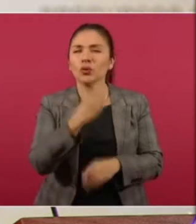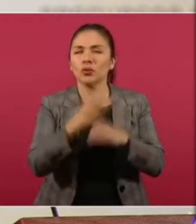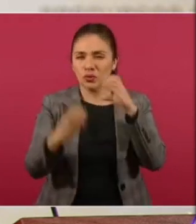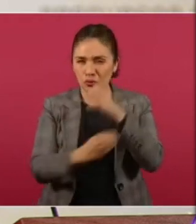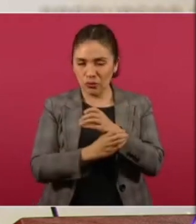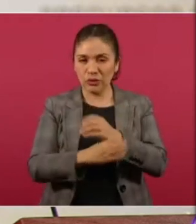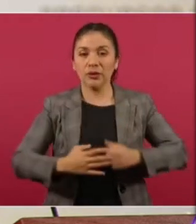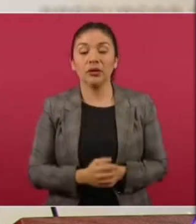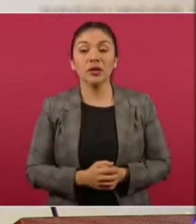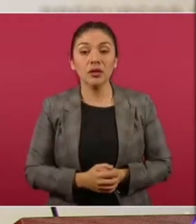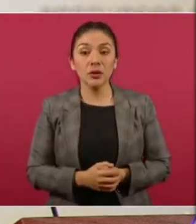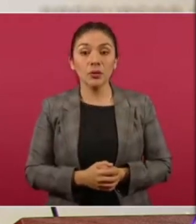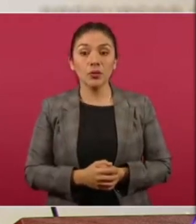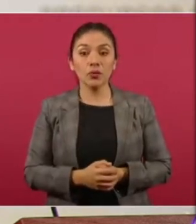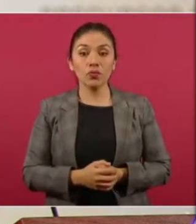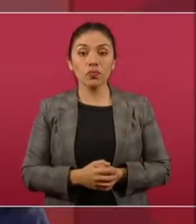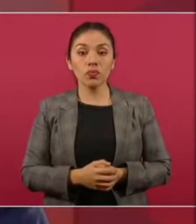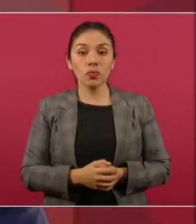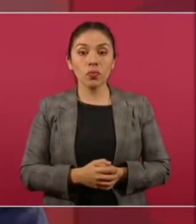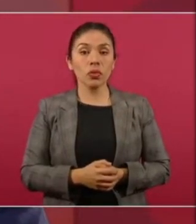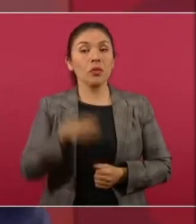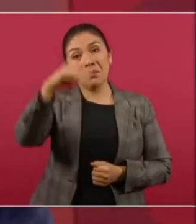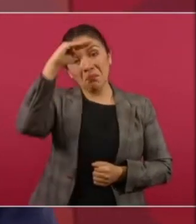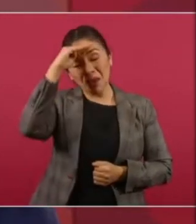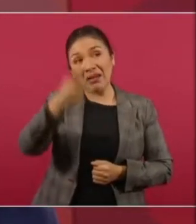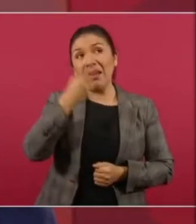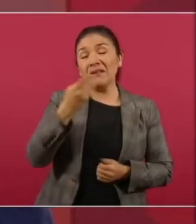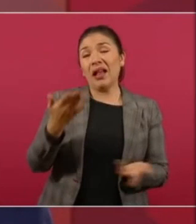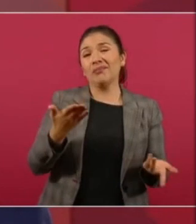favor. No se vaya a malinterpretar.